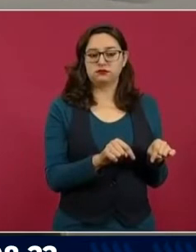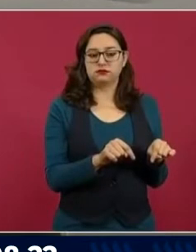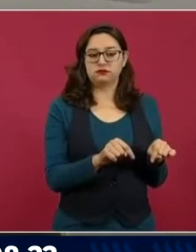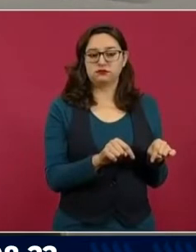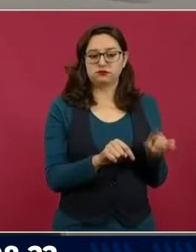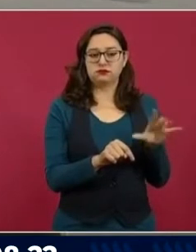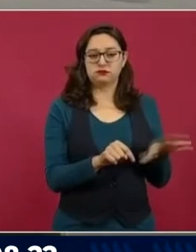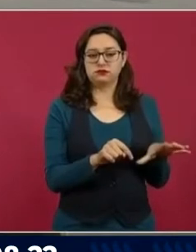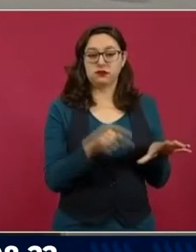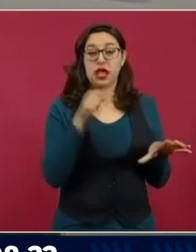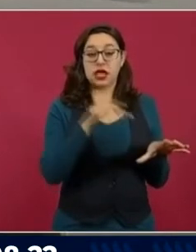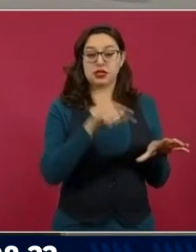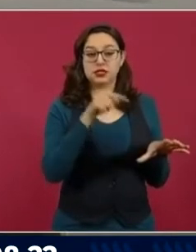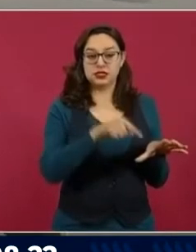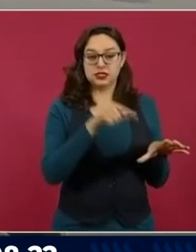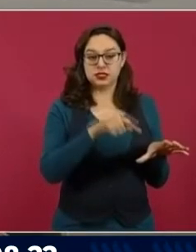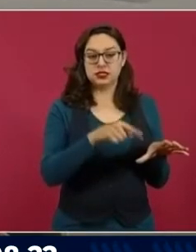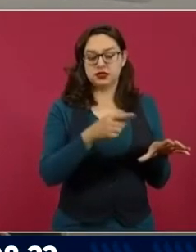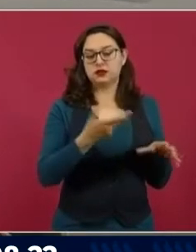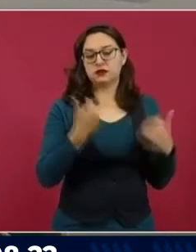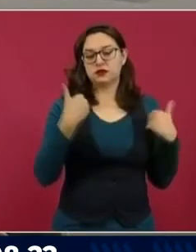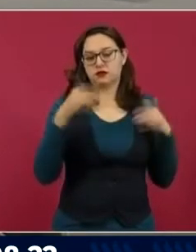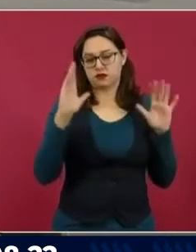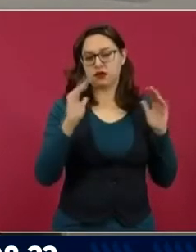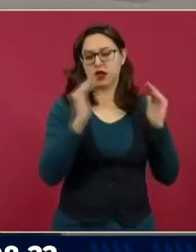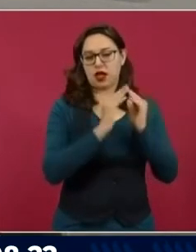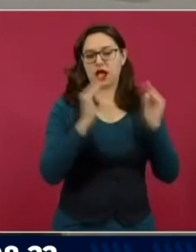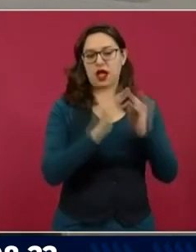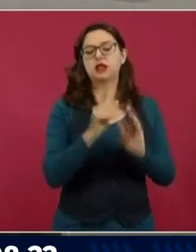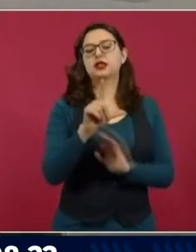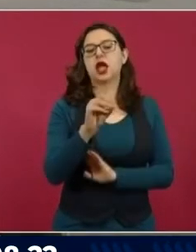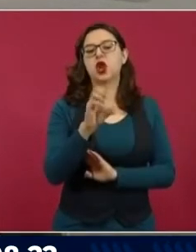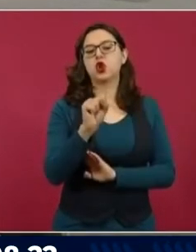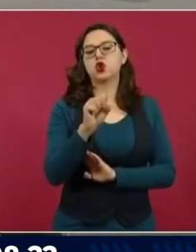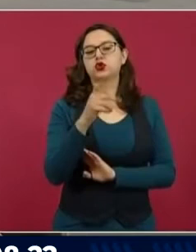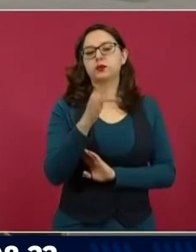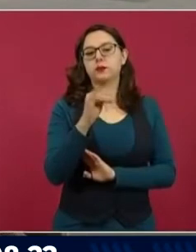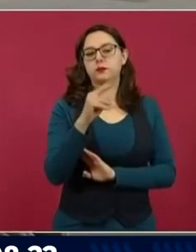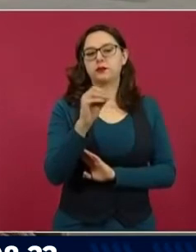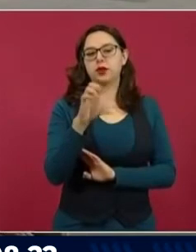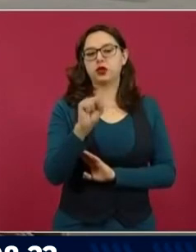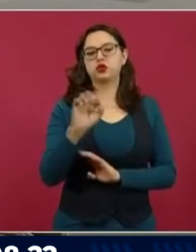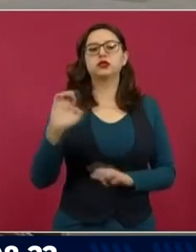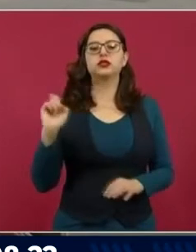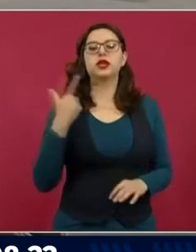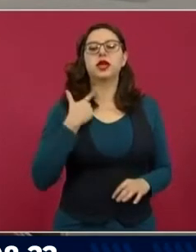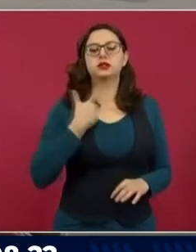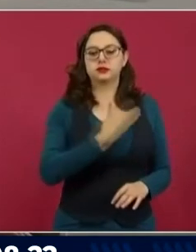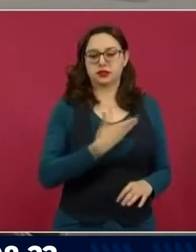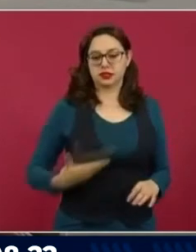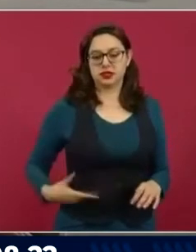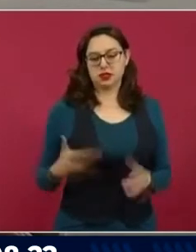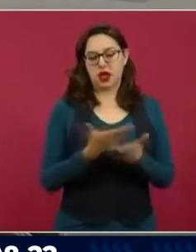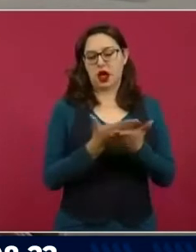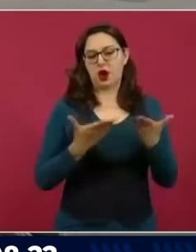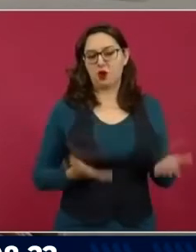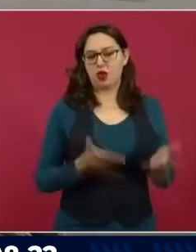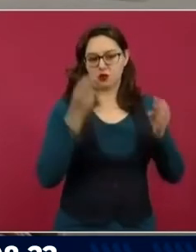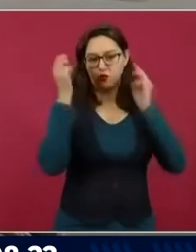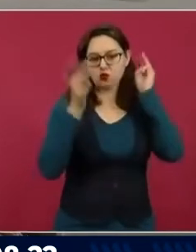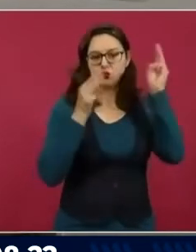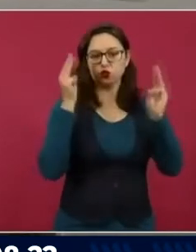Peña Nieto hubo intención de privatizar Chapultepec, querían convertirlo en el segundo Santa Fe, sostuvo.